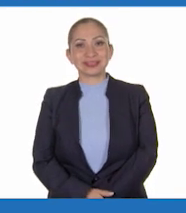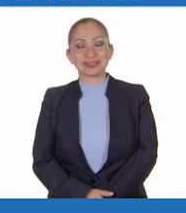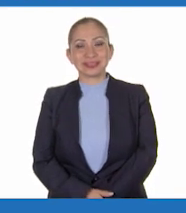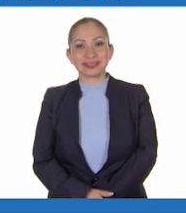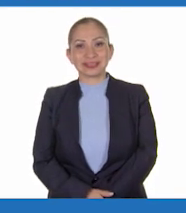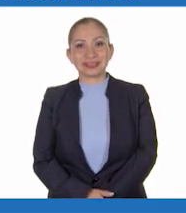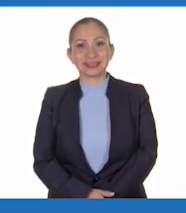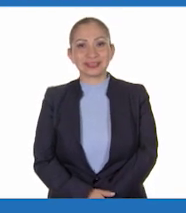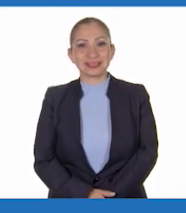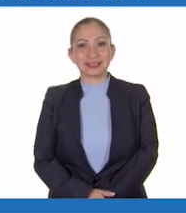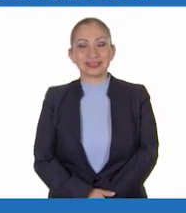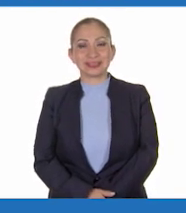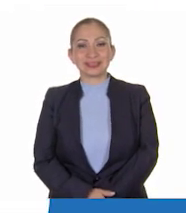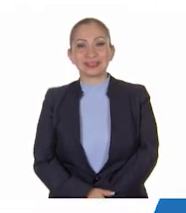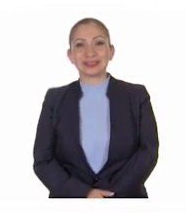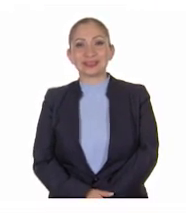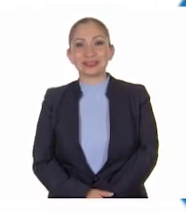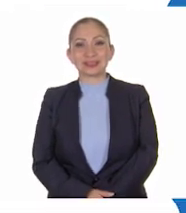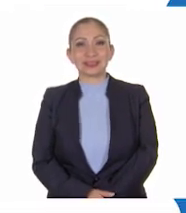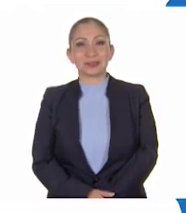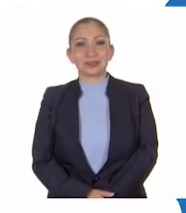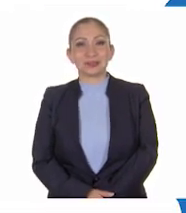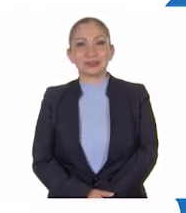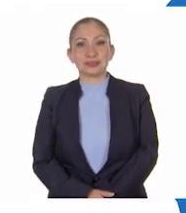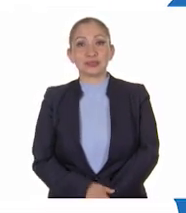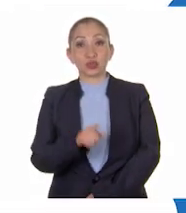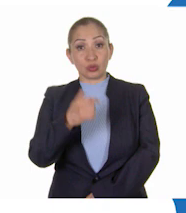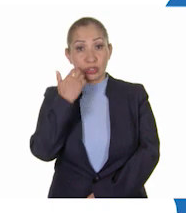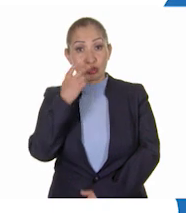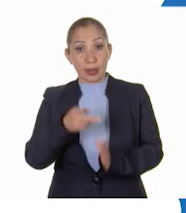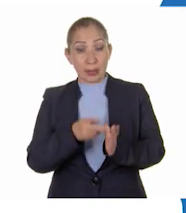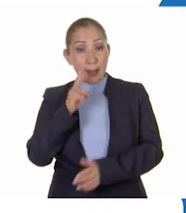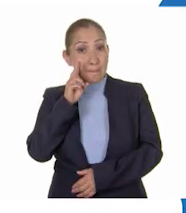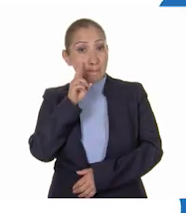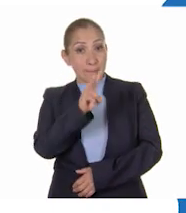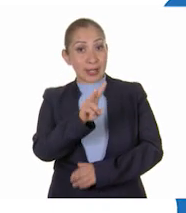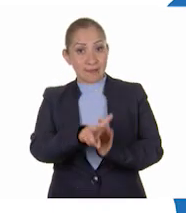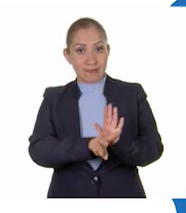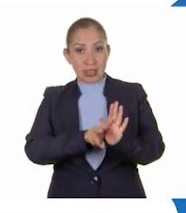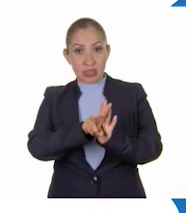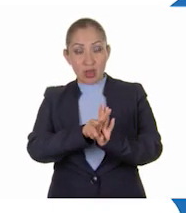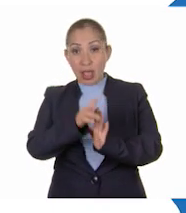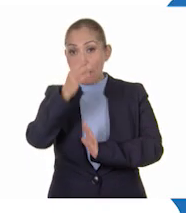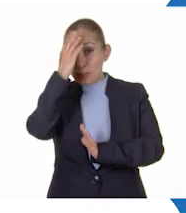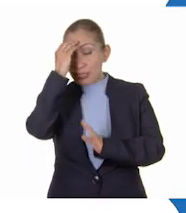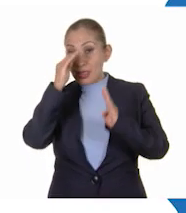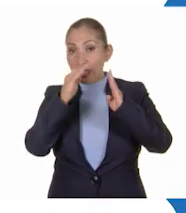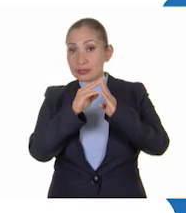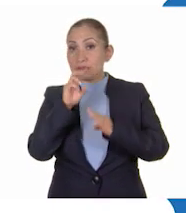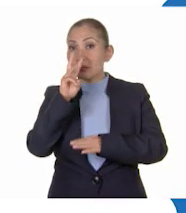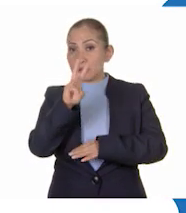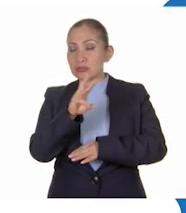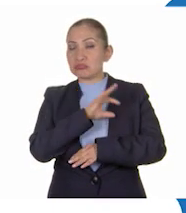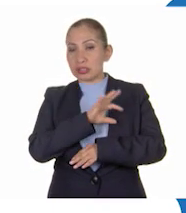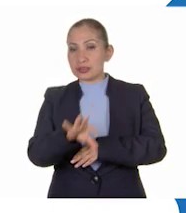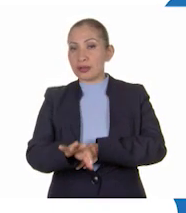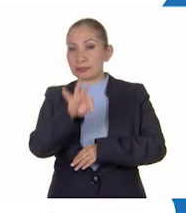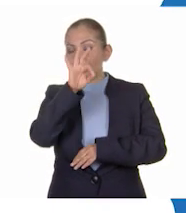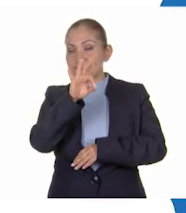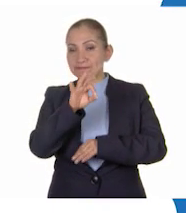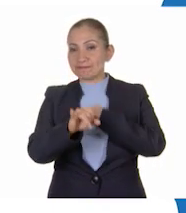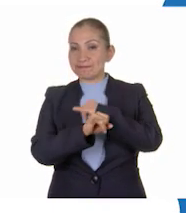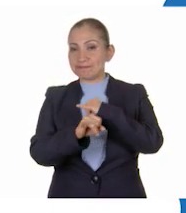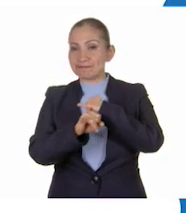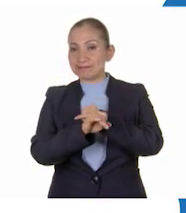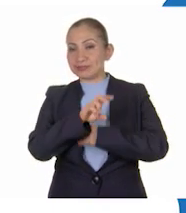.mx Si quieres volver a ver los programas de Aprende en Casa 3, los puedes encontrar